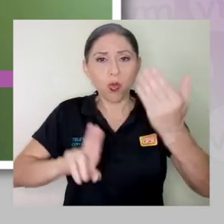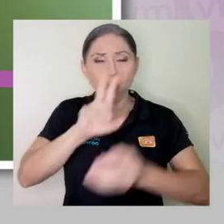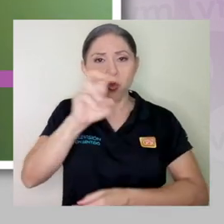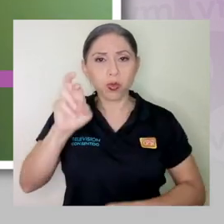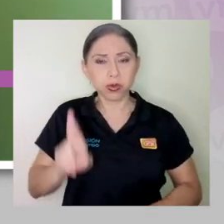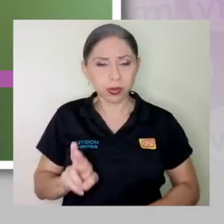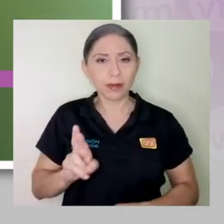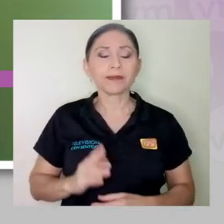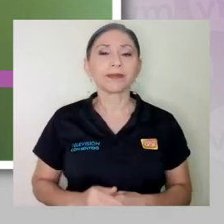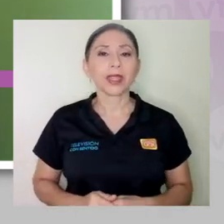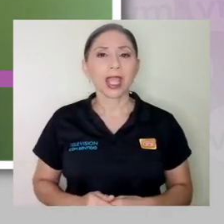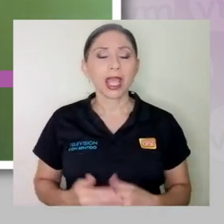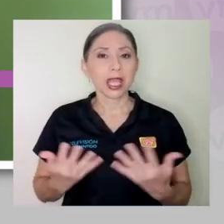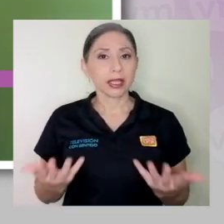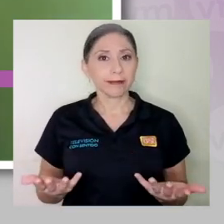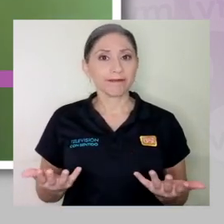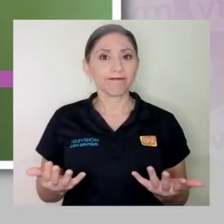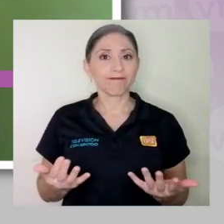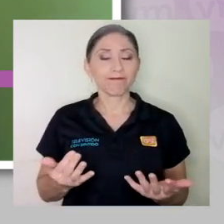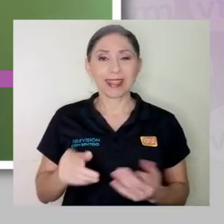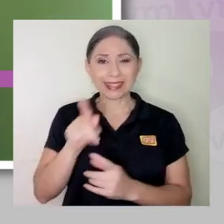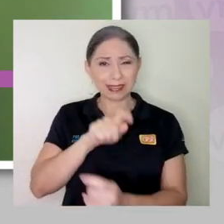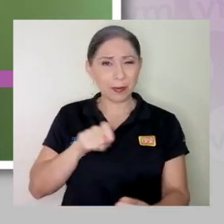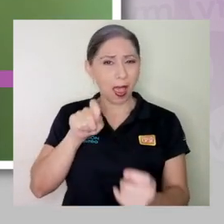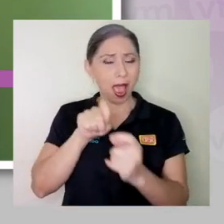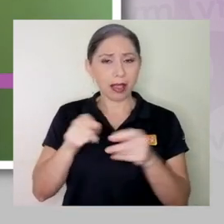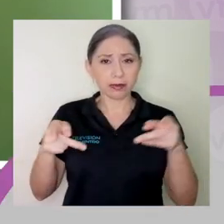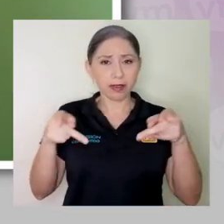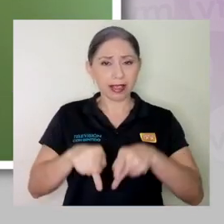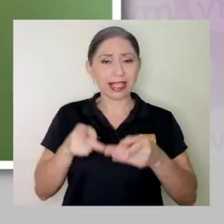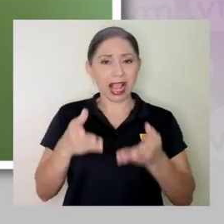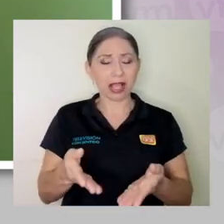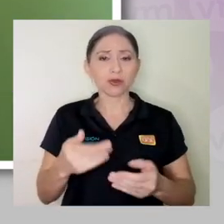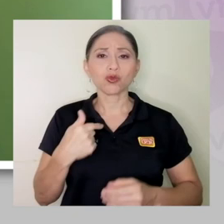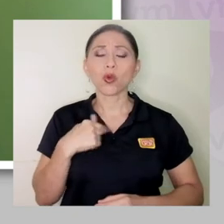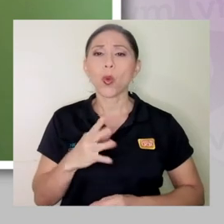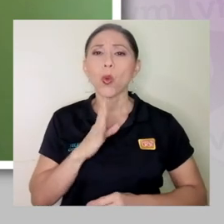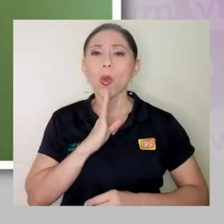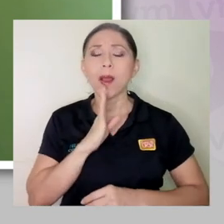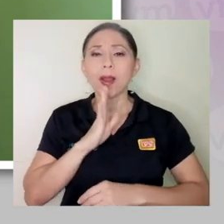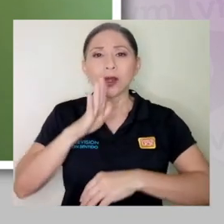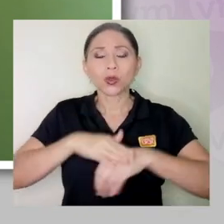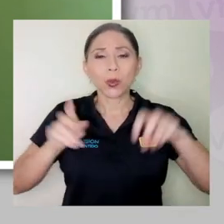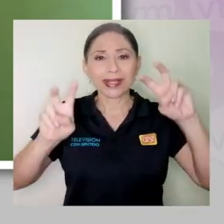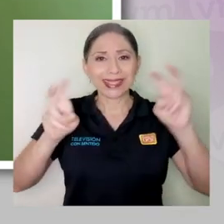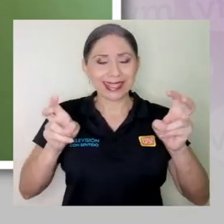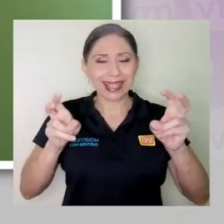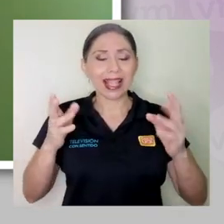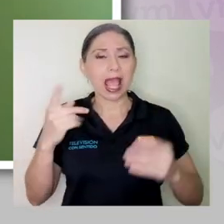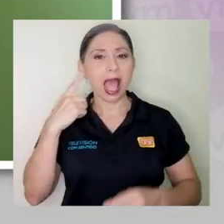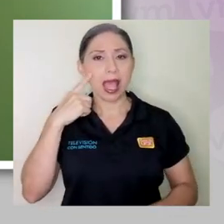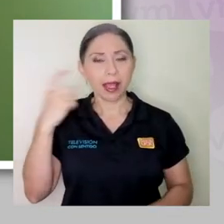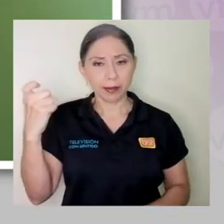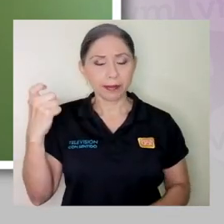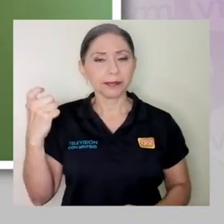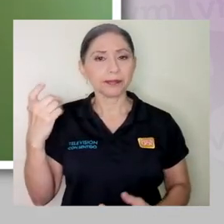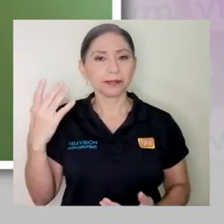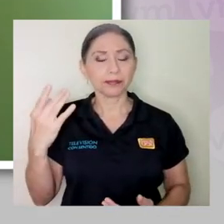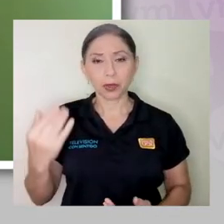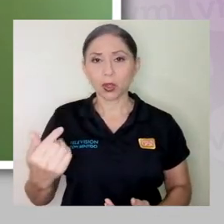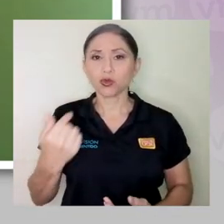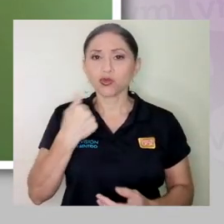Costa Rica y, bueno, en este caso específico voy a conversar de este tema debido a que